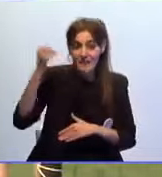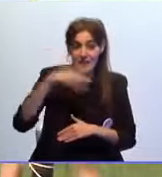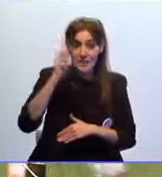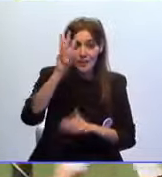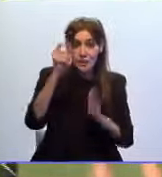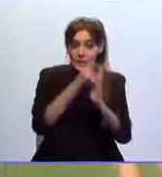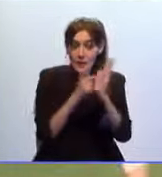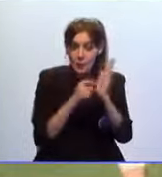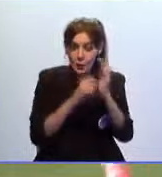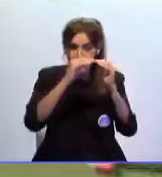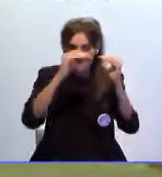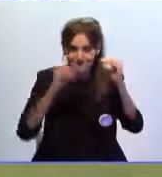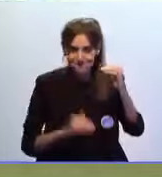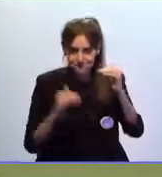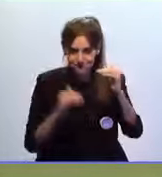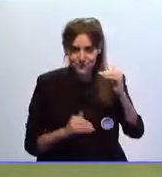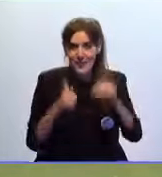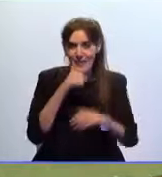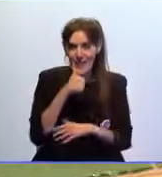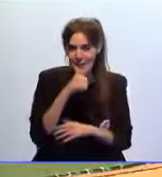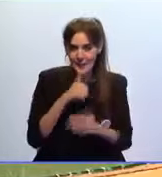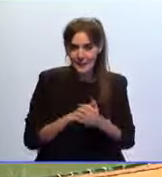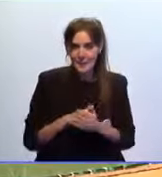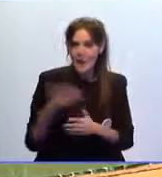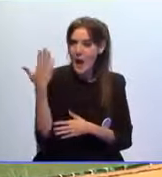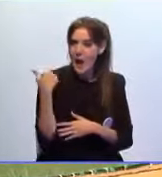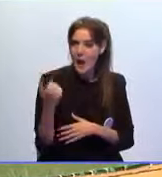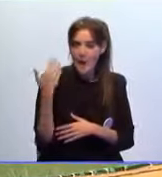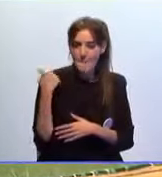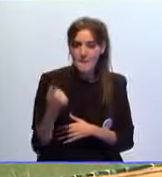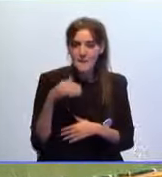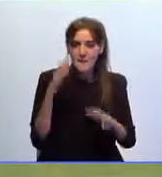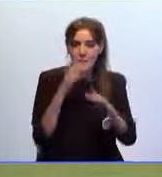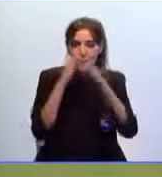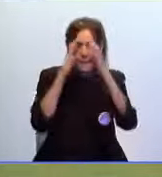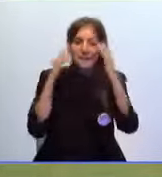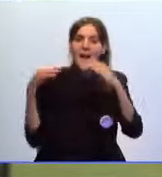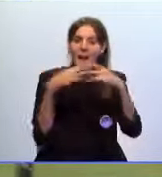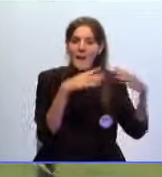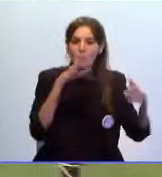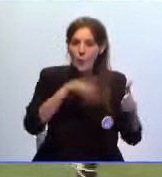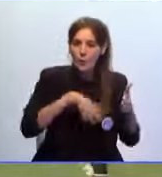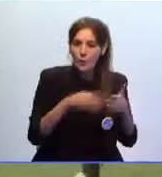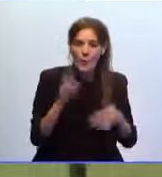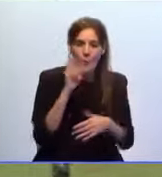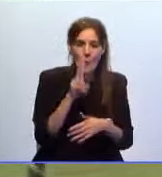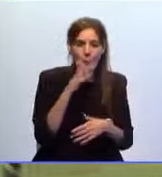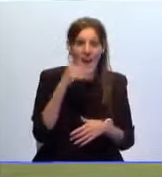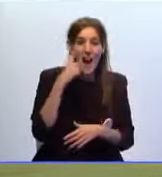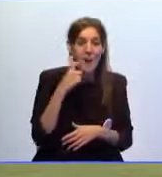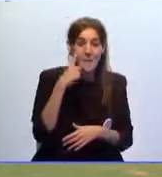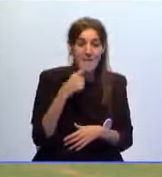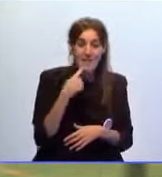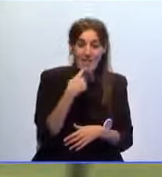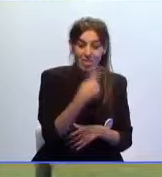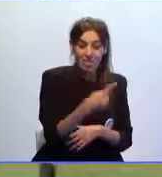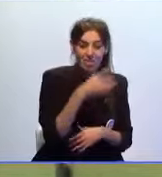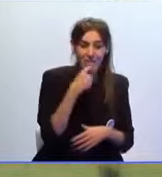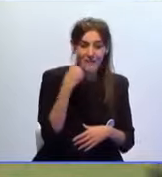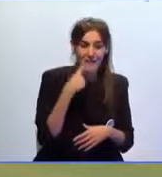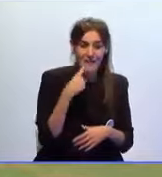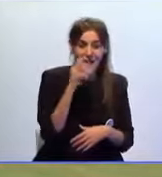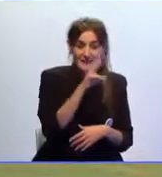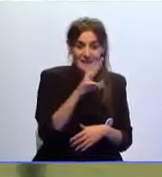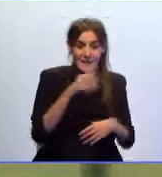puntos por debajo de los Ceutíes La pasada jornada el conjunto Sportingista vio como el Almería frenaba su buena marcha de